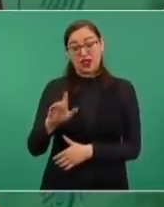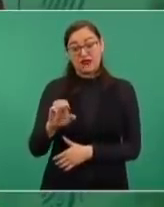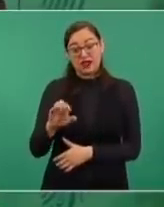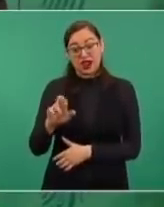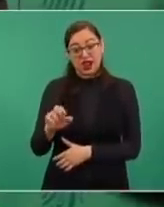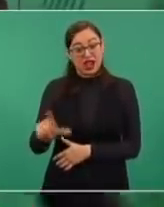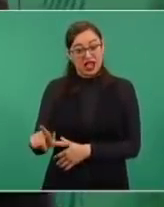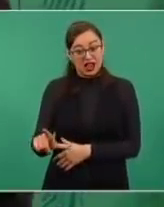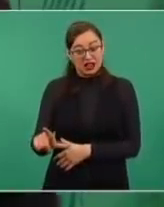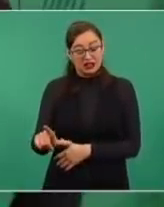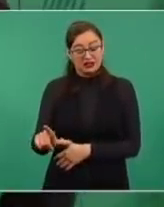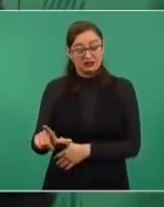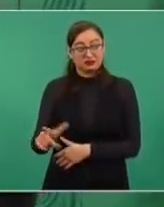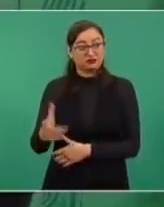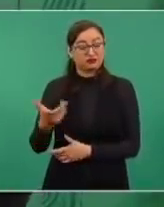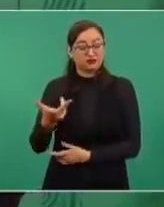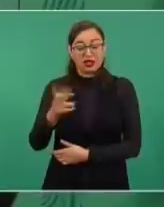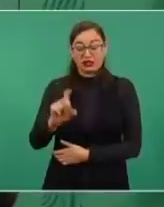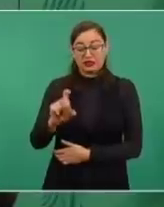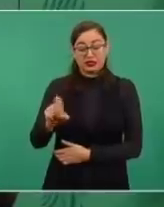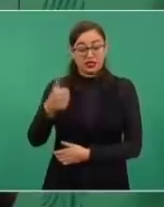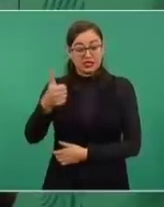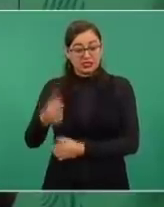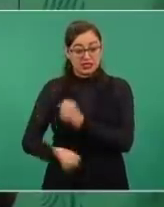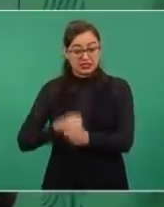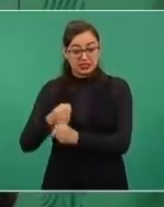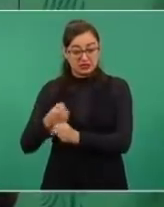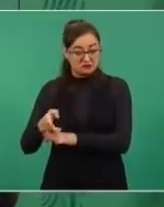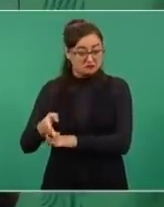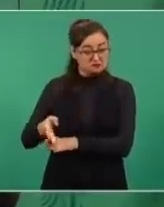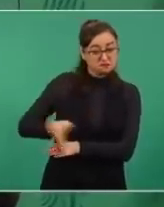36 años.